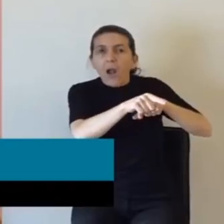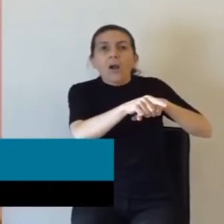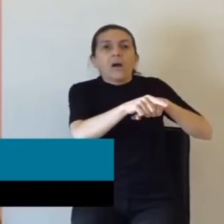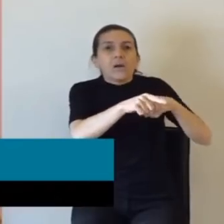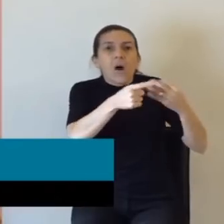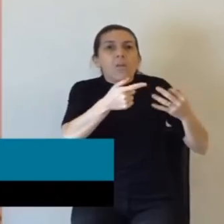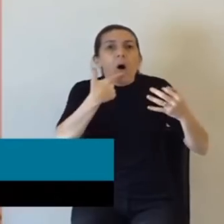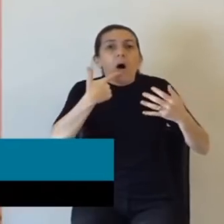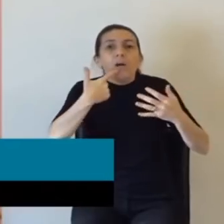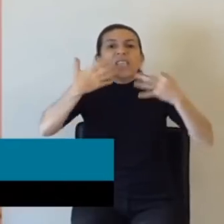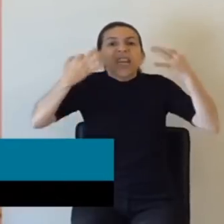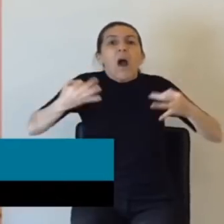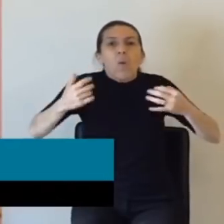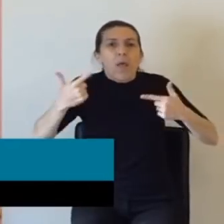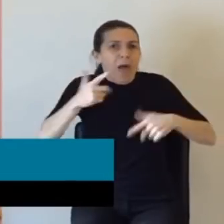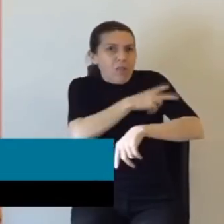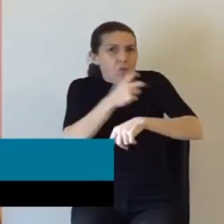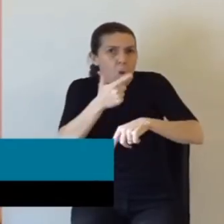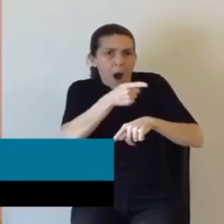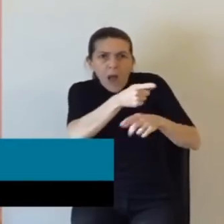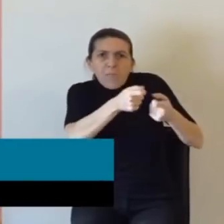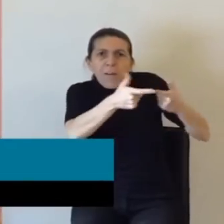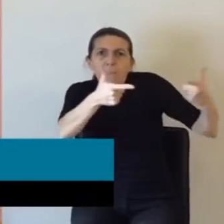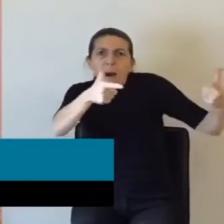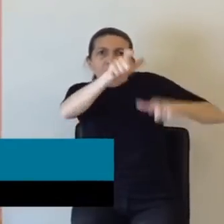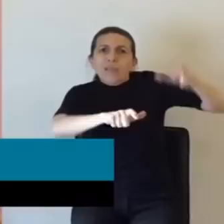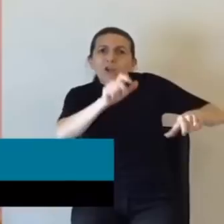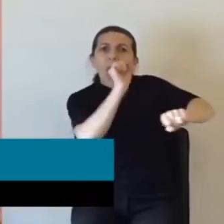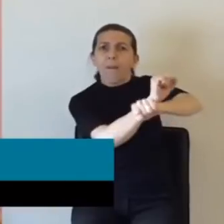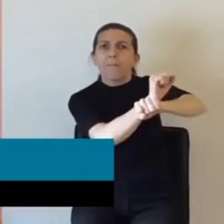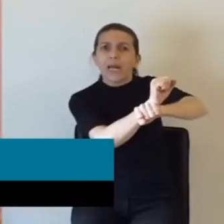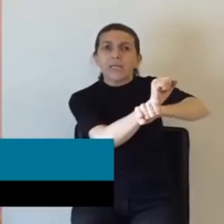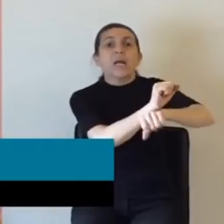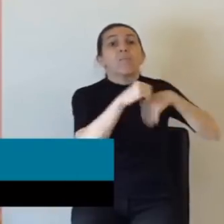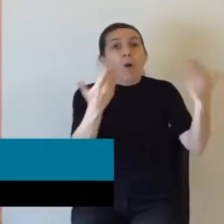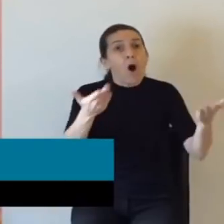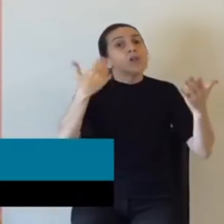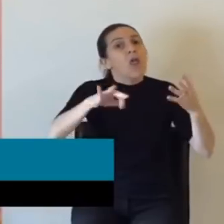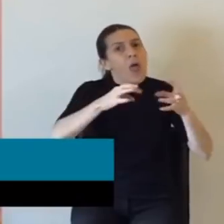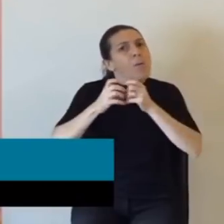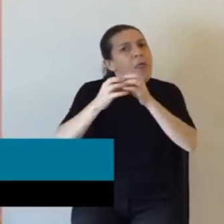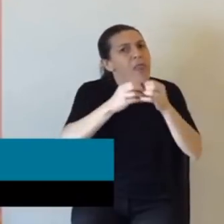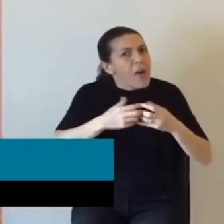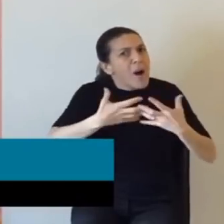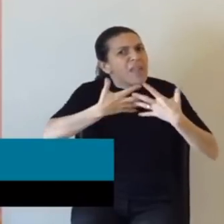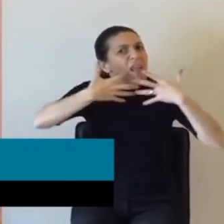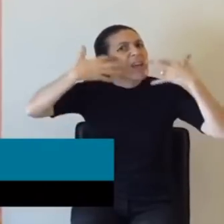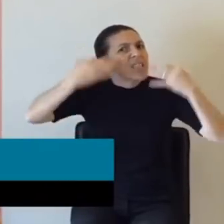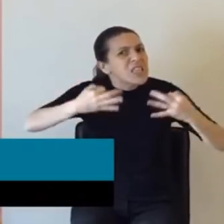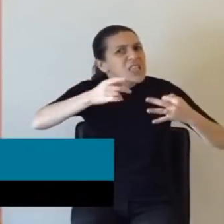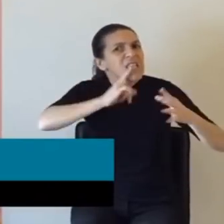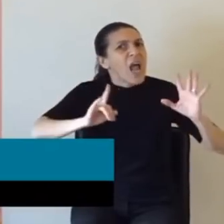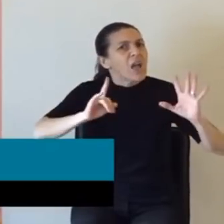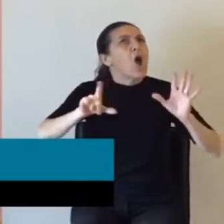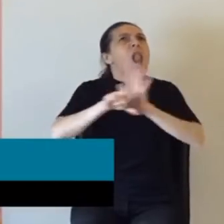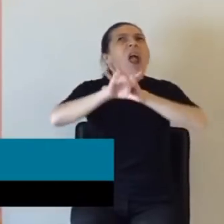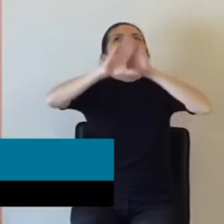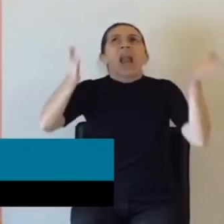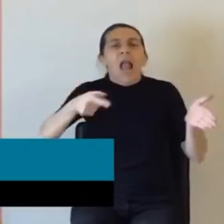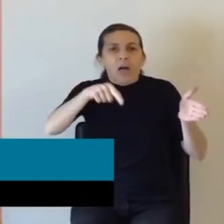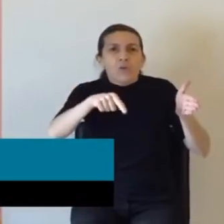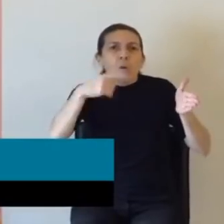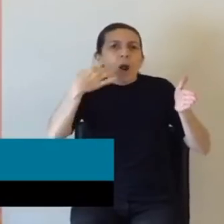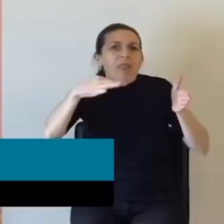inseguridad. Entonces, es hora de que hagamos un debate serio. No sé qué tiene que hacer esta legislatura